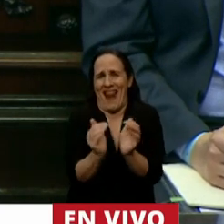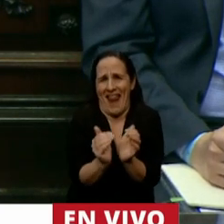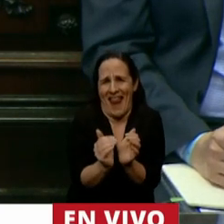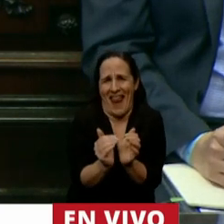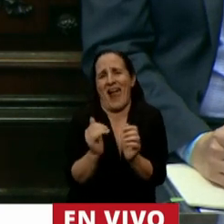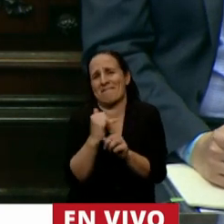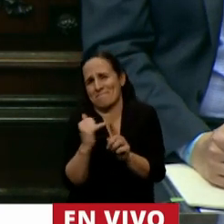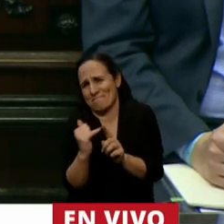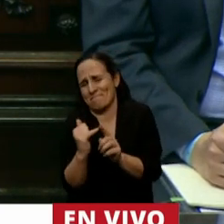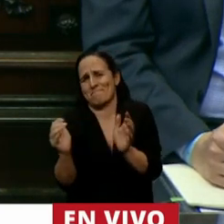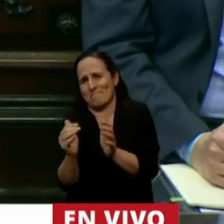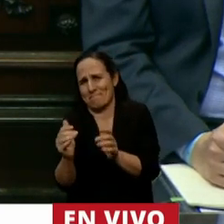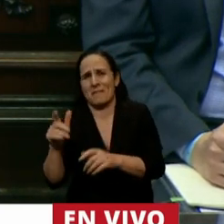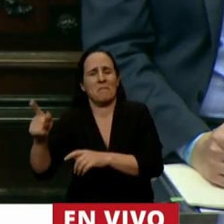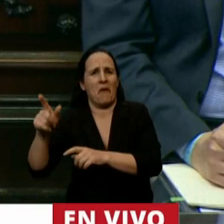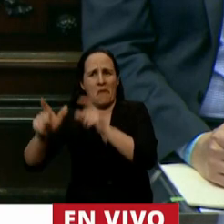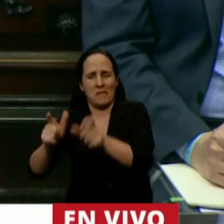por las cooperativas